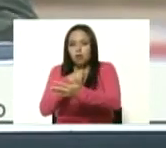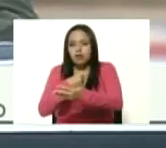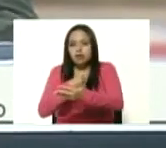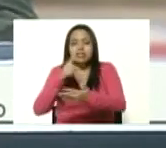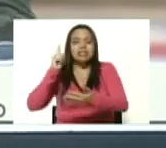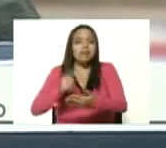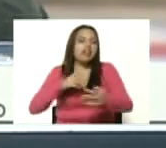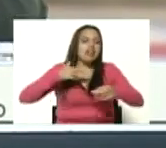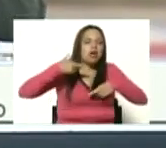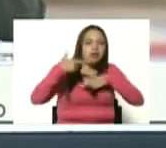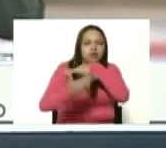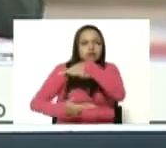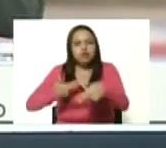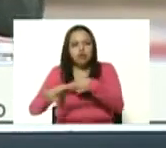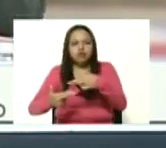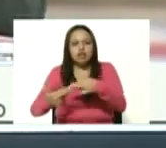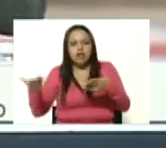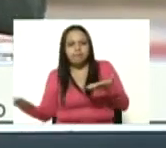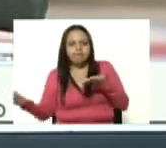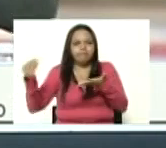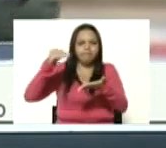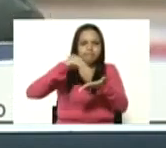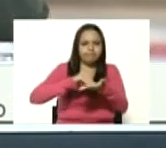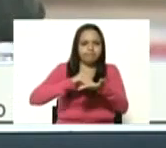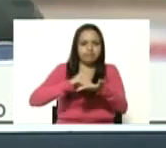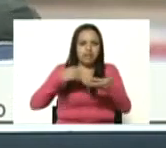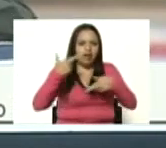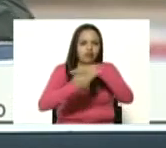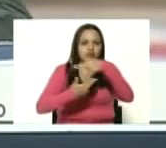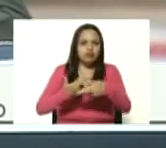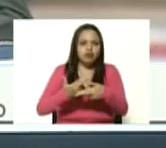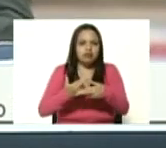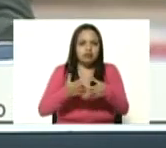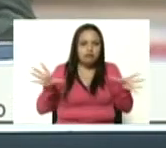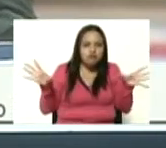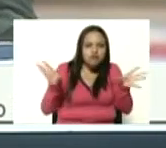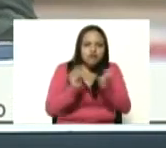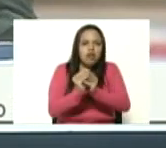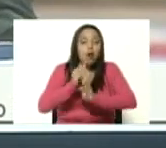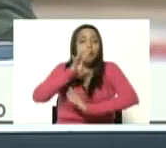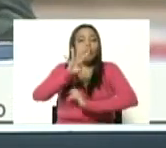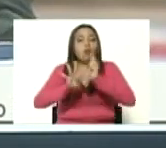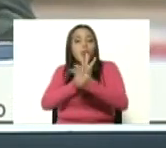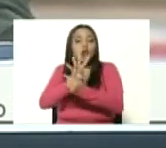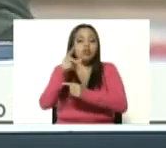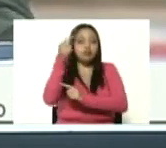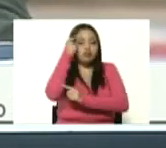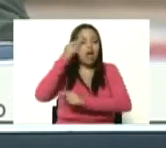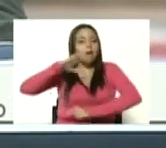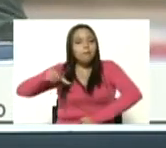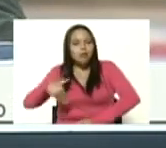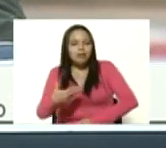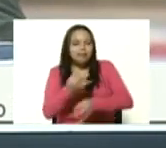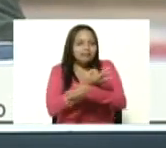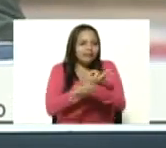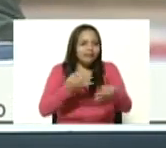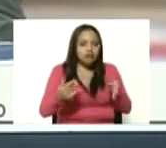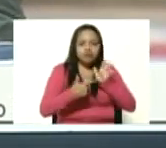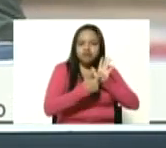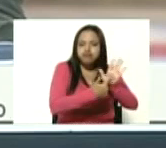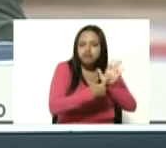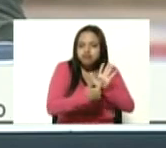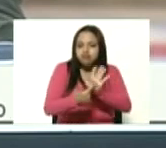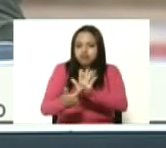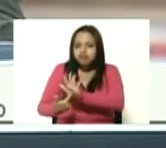resurrección reunida en cuatro días que pueden perfectamente reflejar